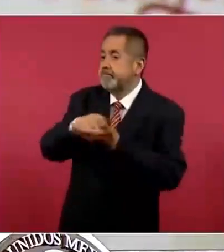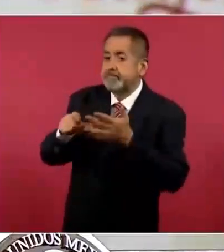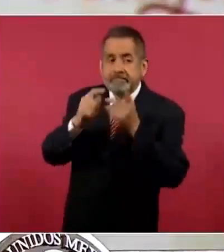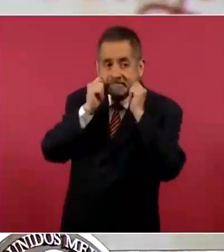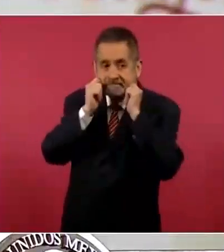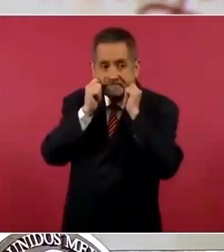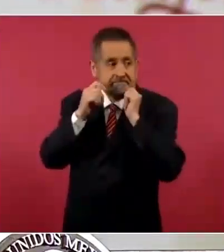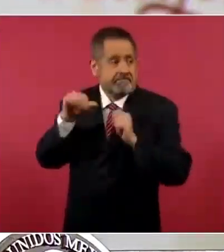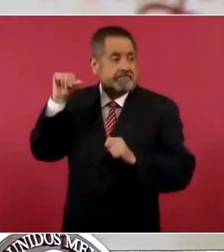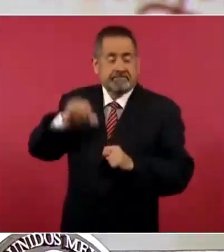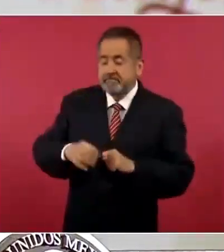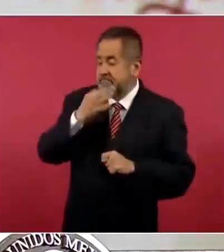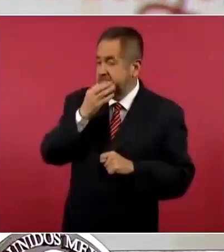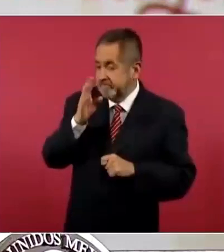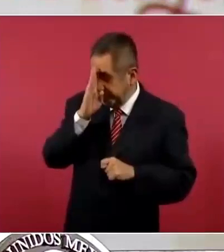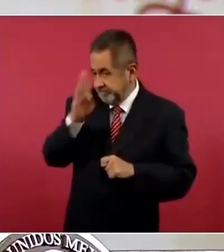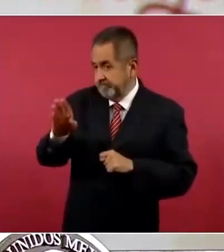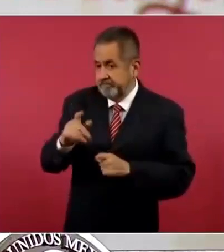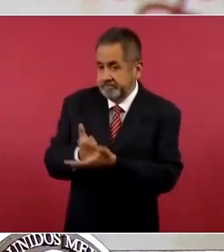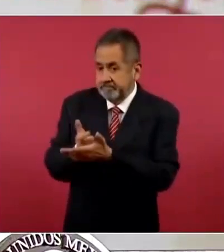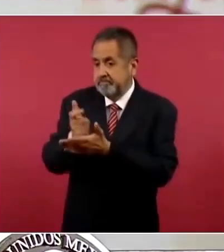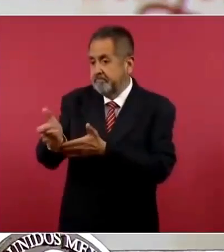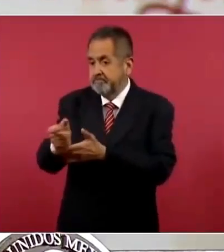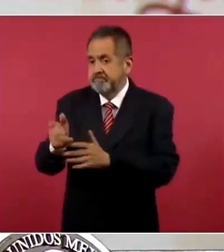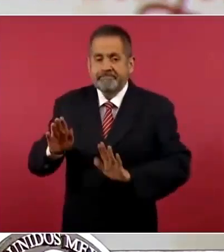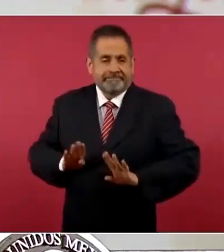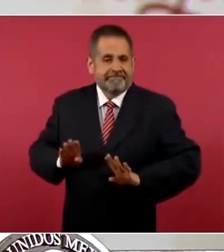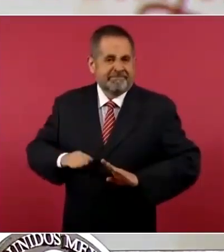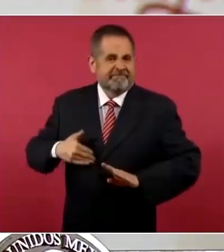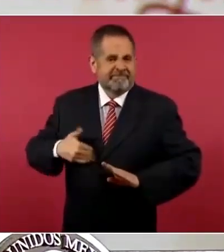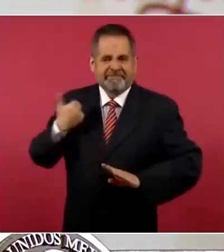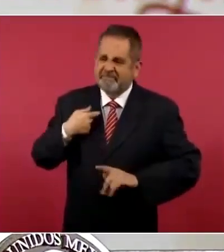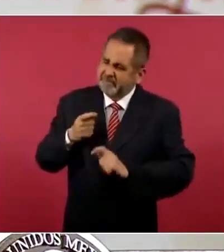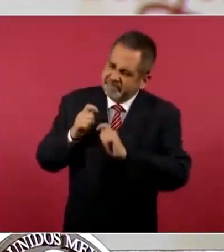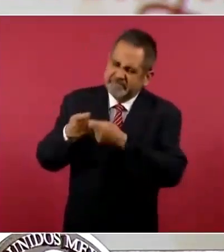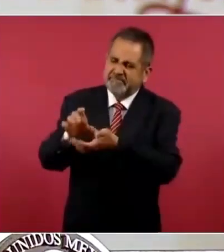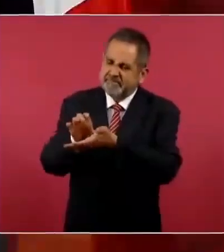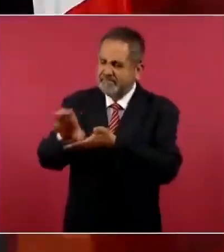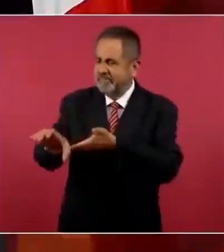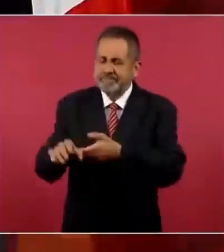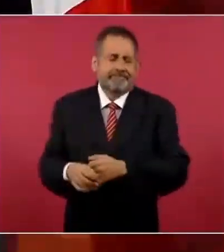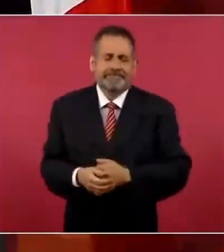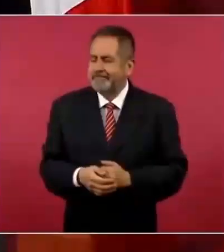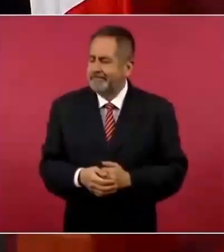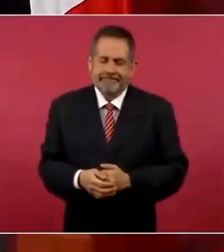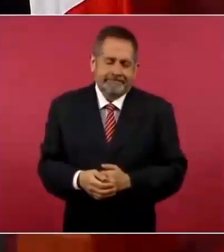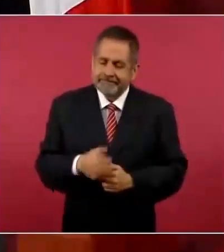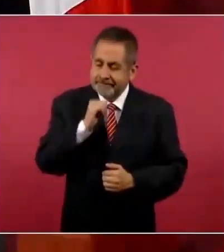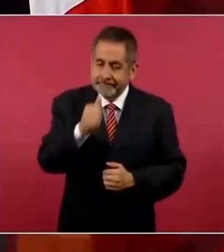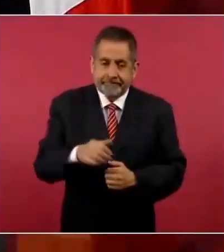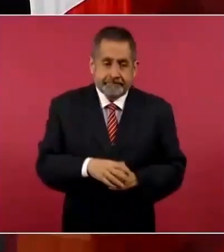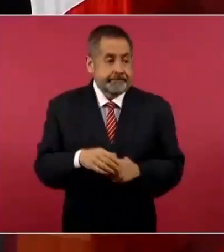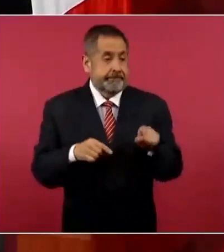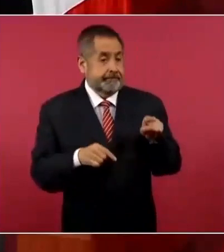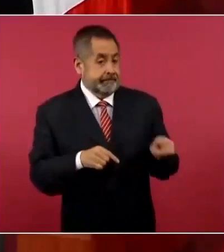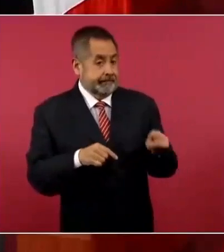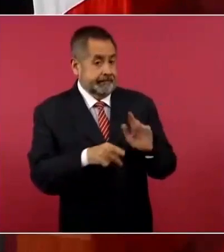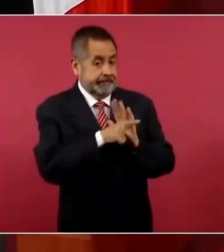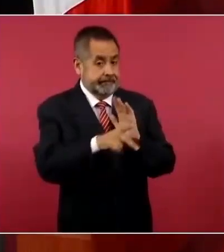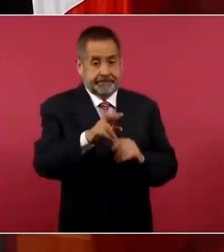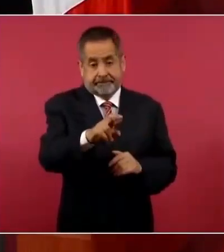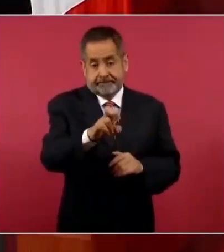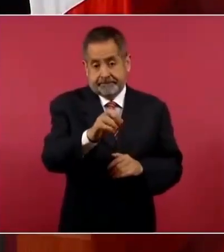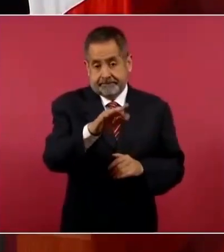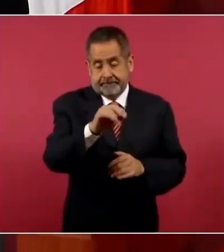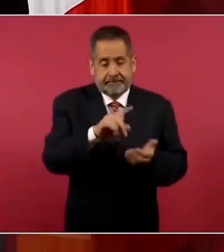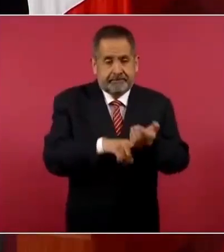de manera exprés y en beneficio de una empresa. Pero eso no es todo. Vuelve a publicar Reforma. Da